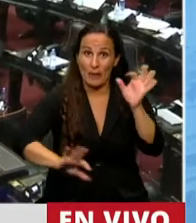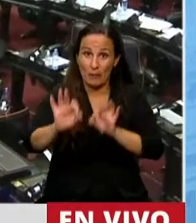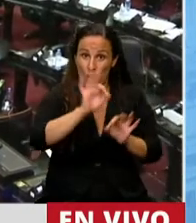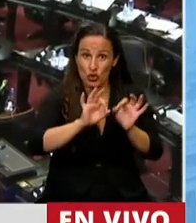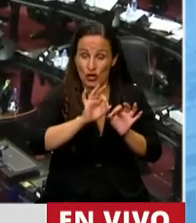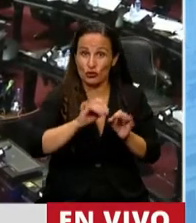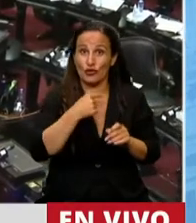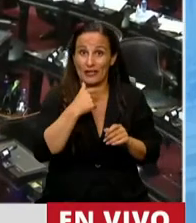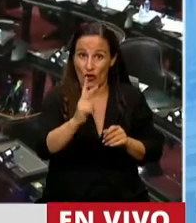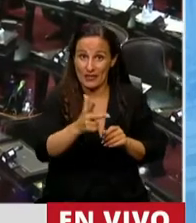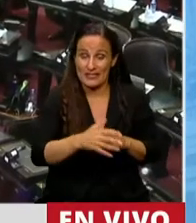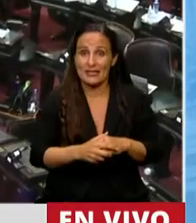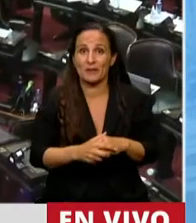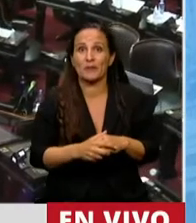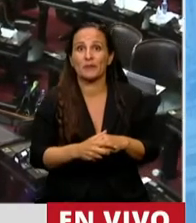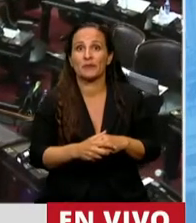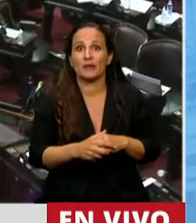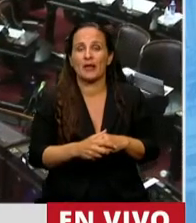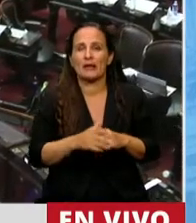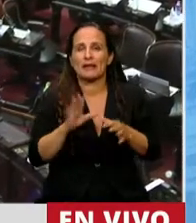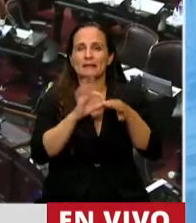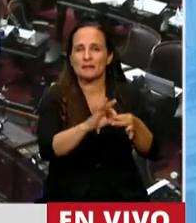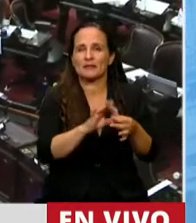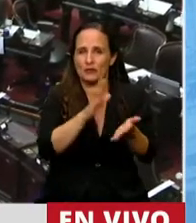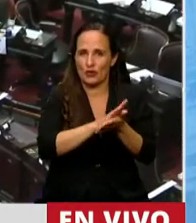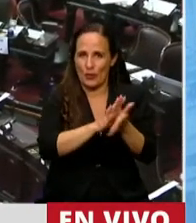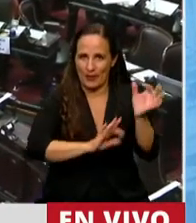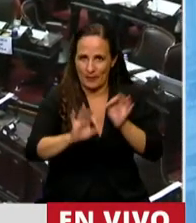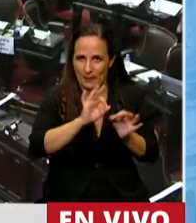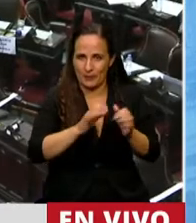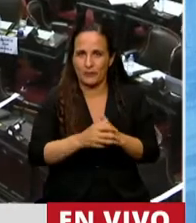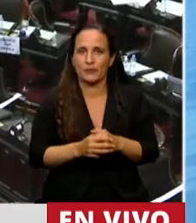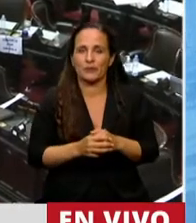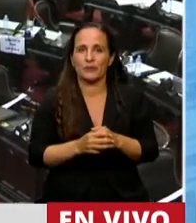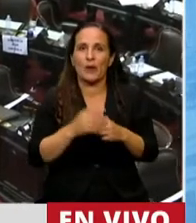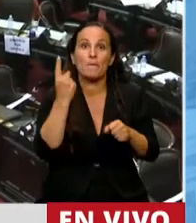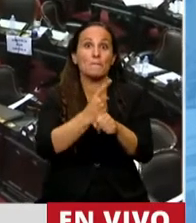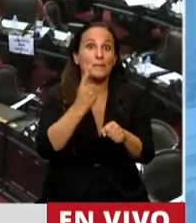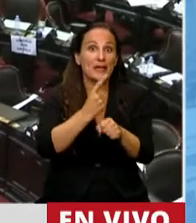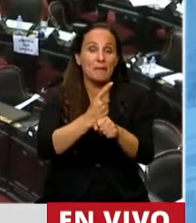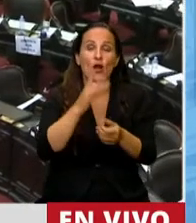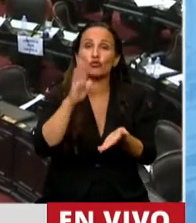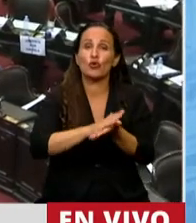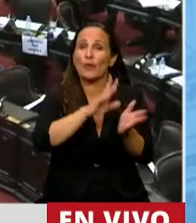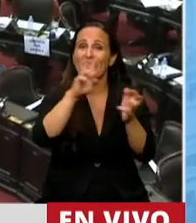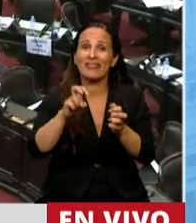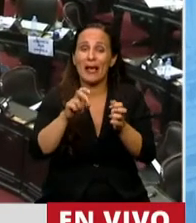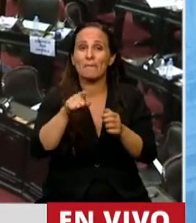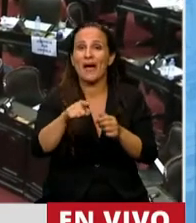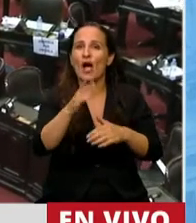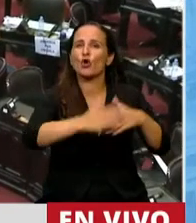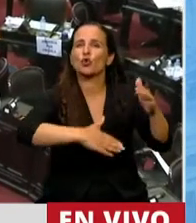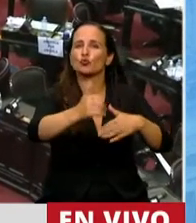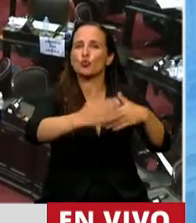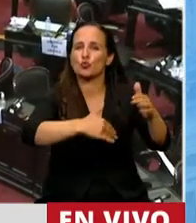relevantes y que dialogan con la letra del proyecto. En primer lugar, el rol de la construcción. Quizás lo pasamos